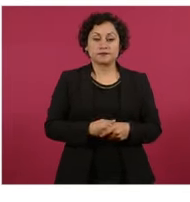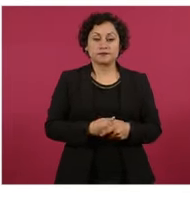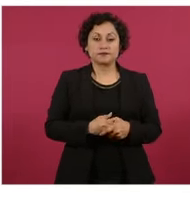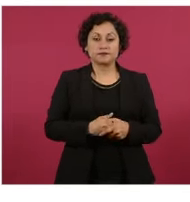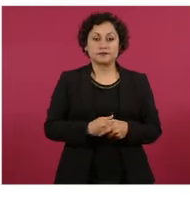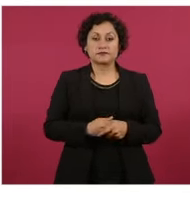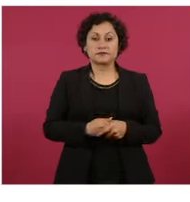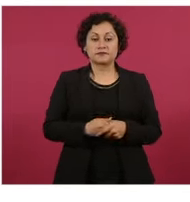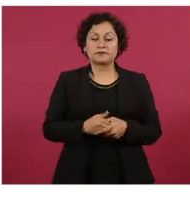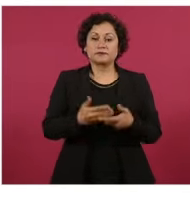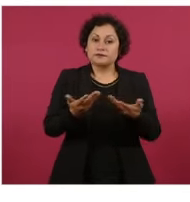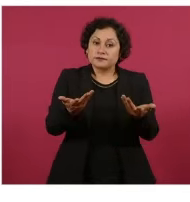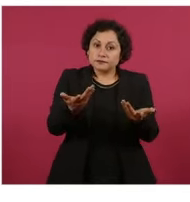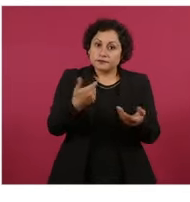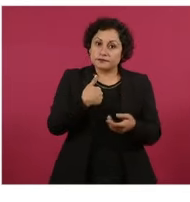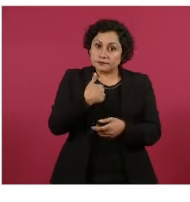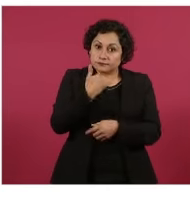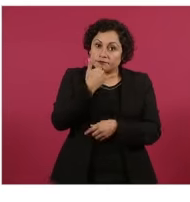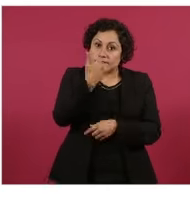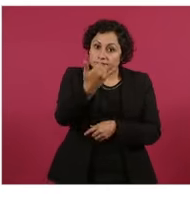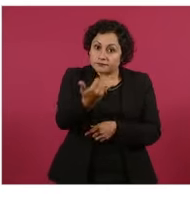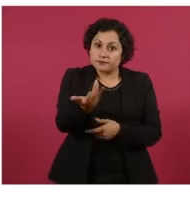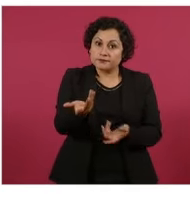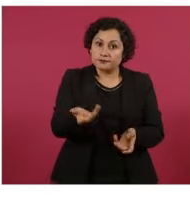Fíjate, equivoqué, fíjense, me equivoqué,